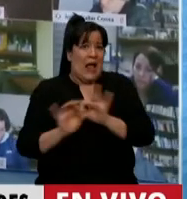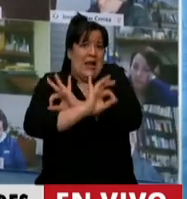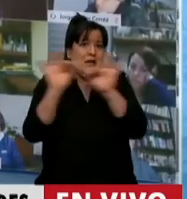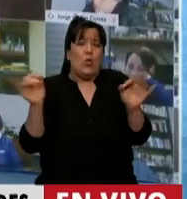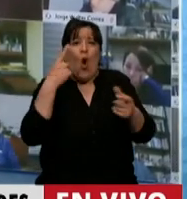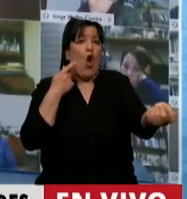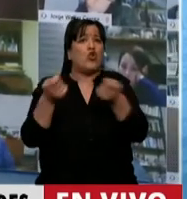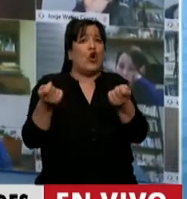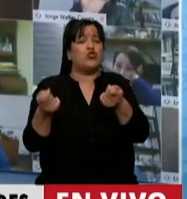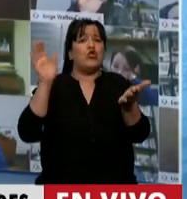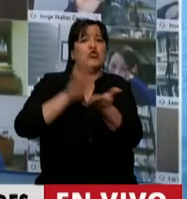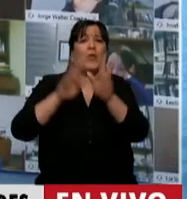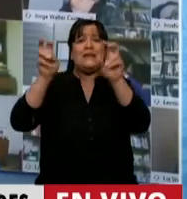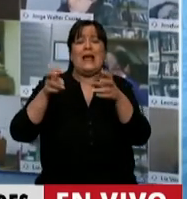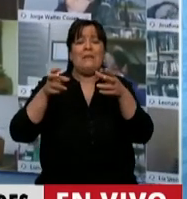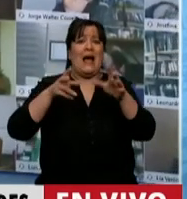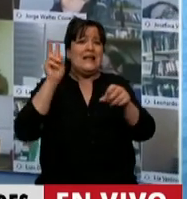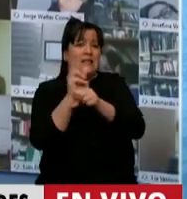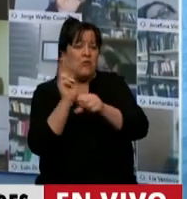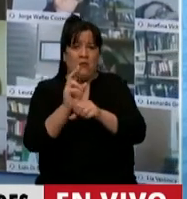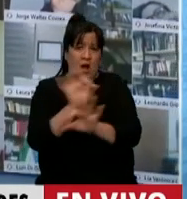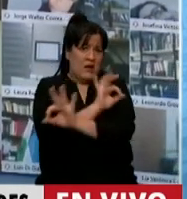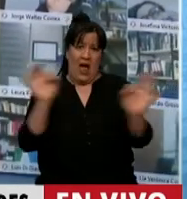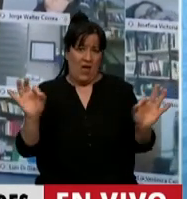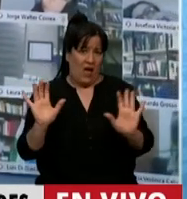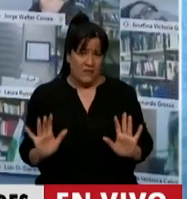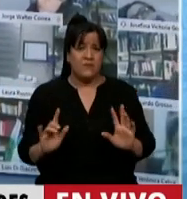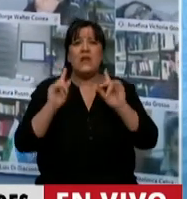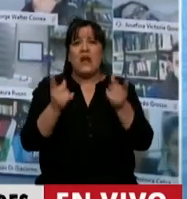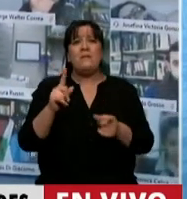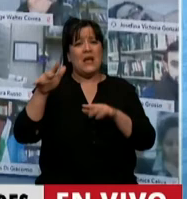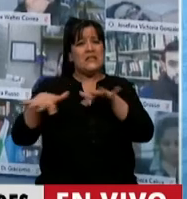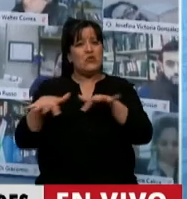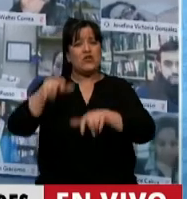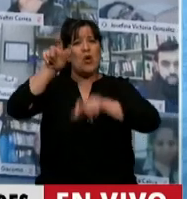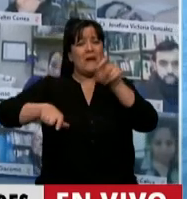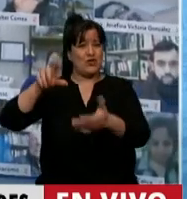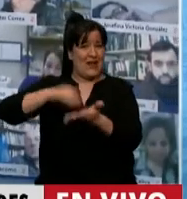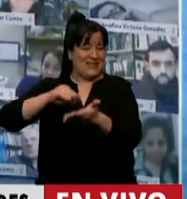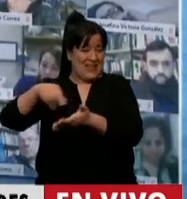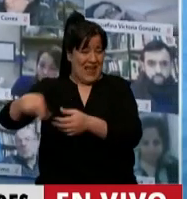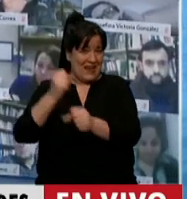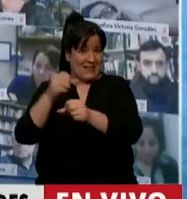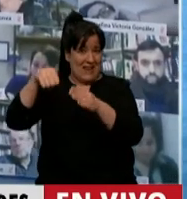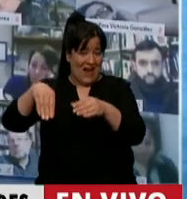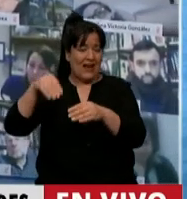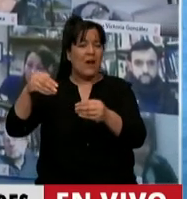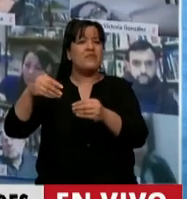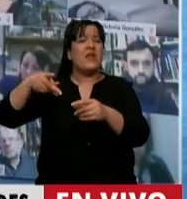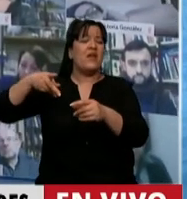control de la situación de la bioseguridad. Y luego tenemos también la situación de los trabajadores de tierra donde las fábricas